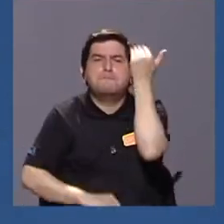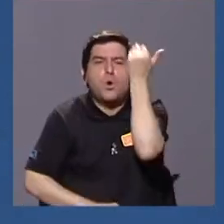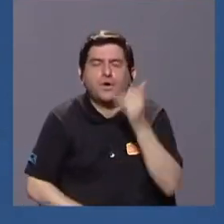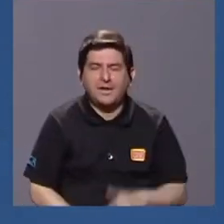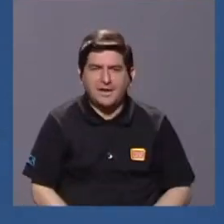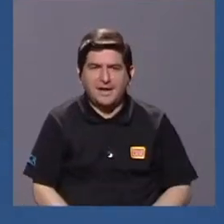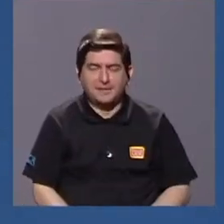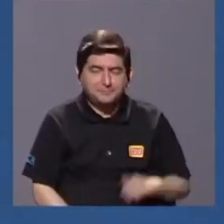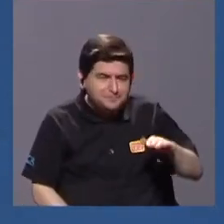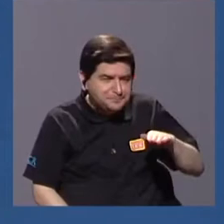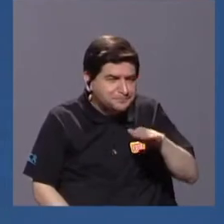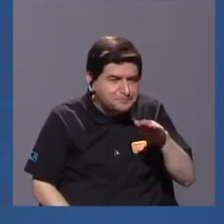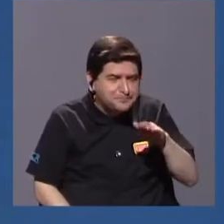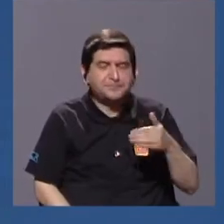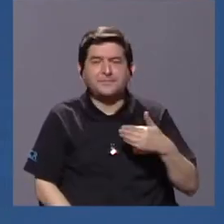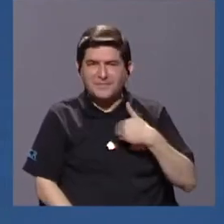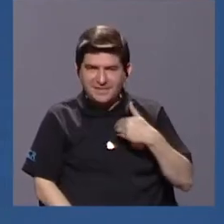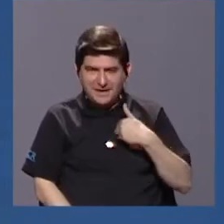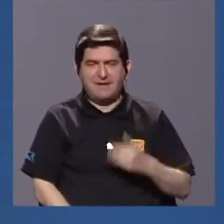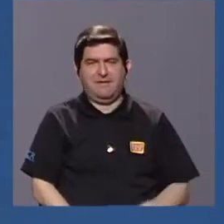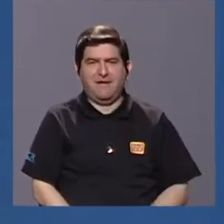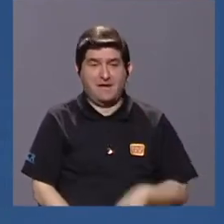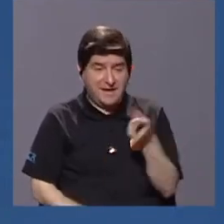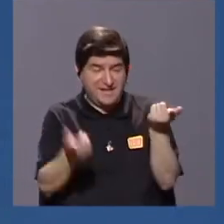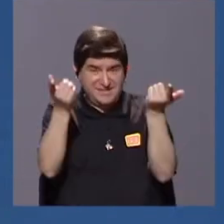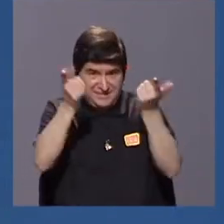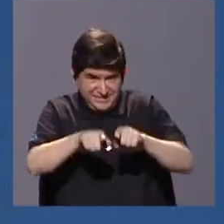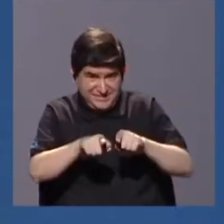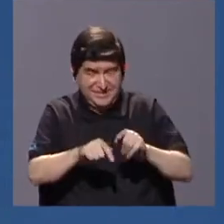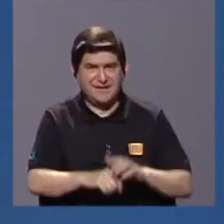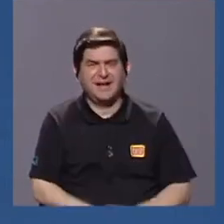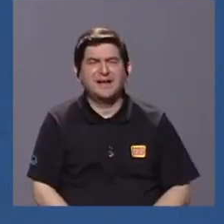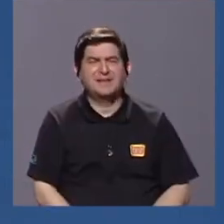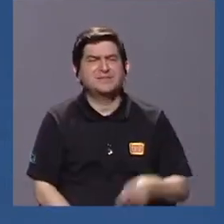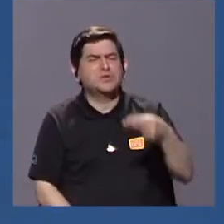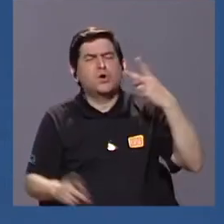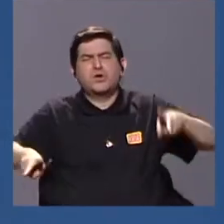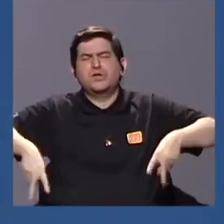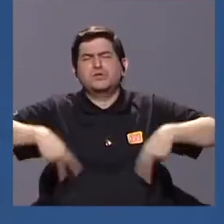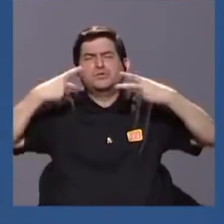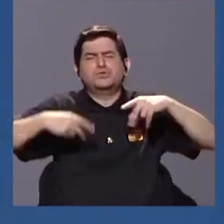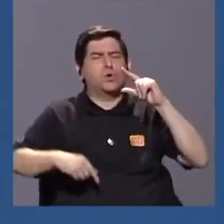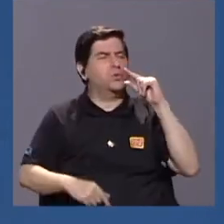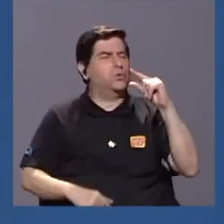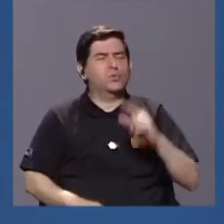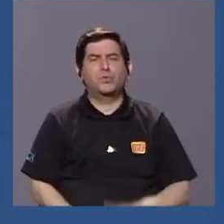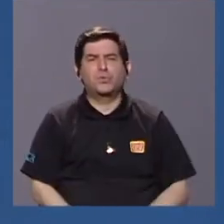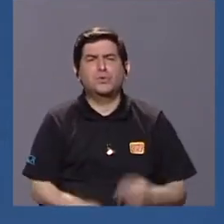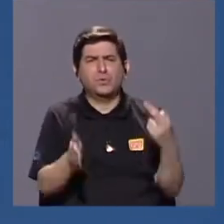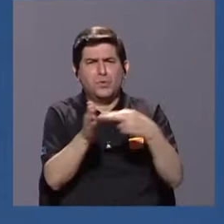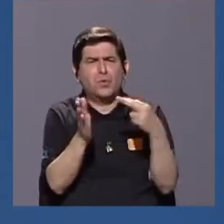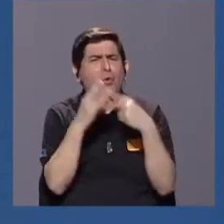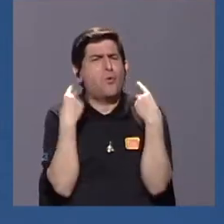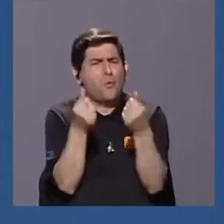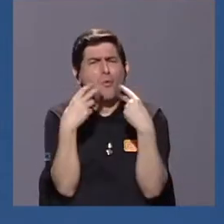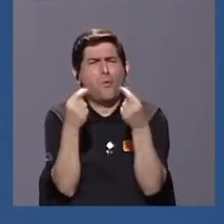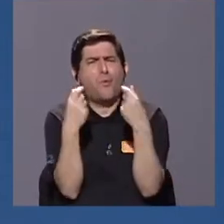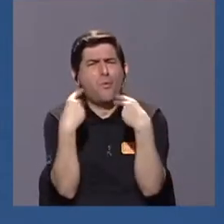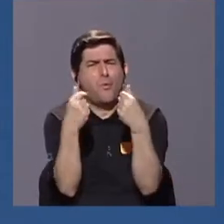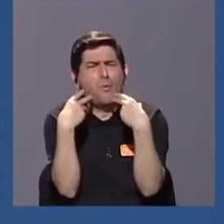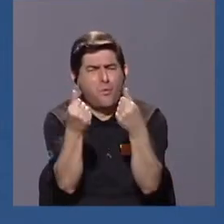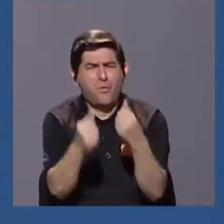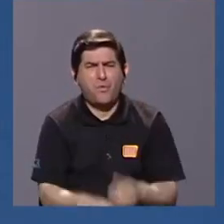los roedores principalmente porque tienen una historia de bebida bastante corta, una reproducción súper acelerada,